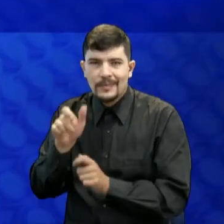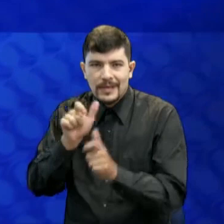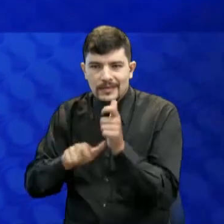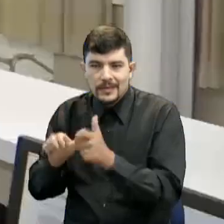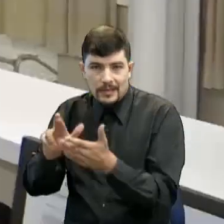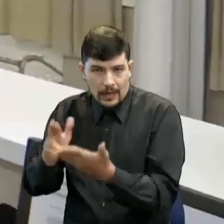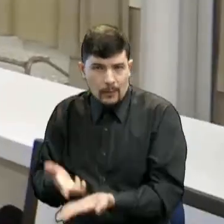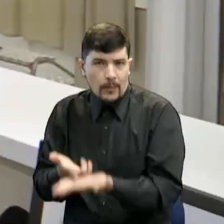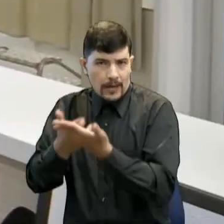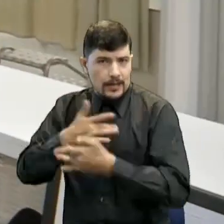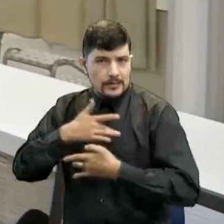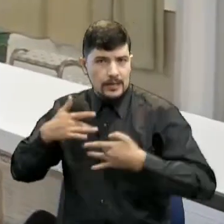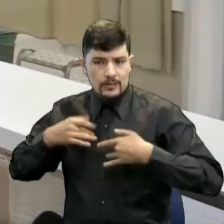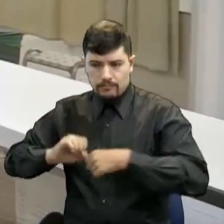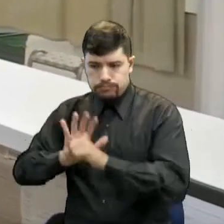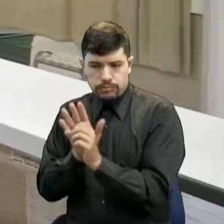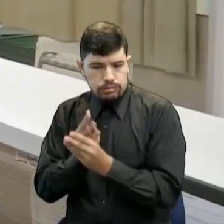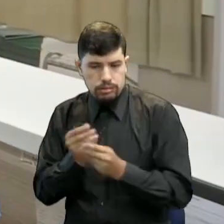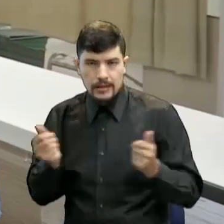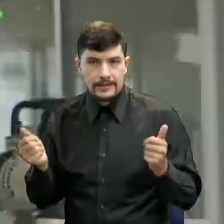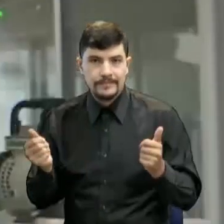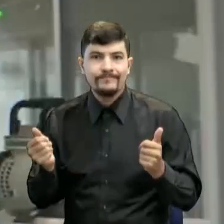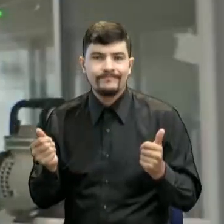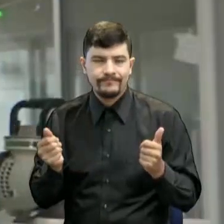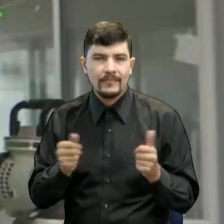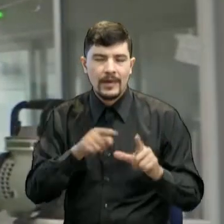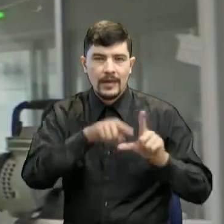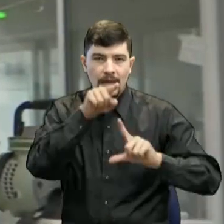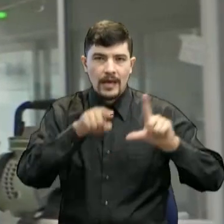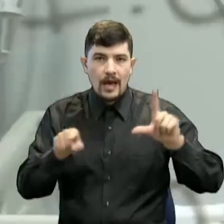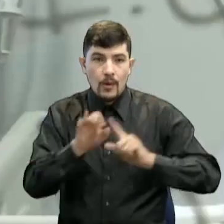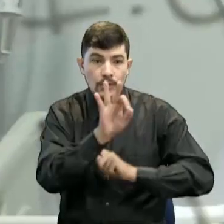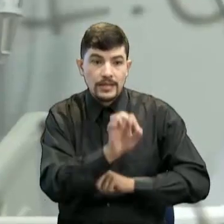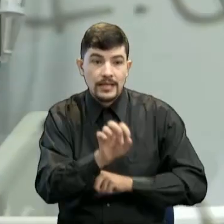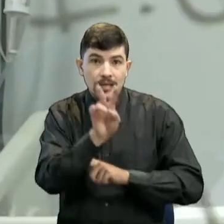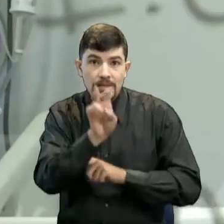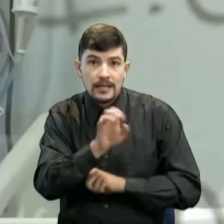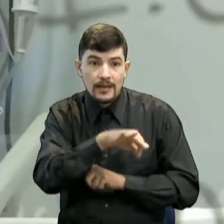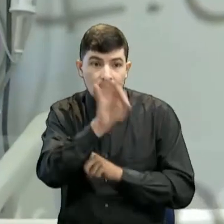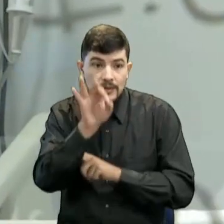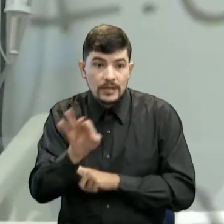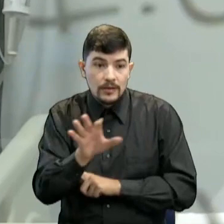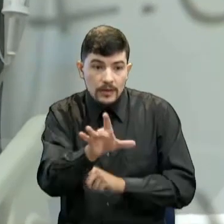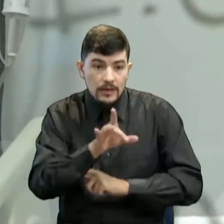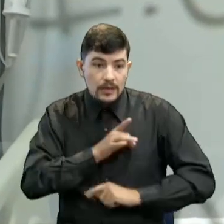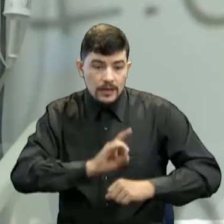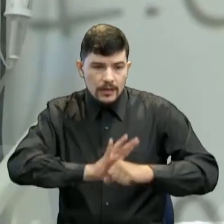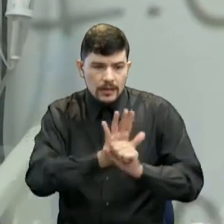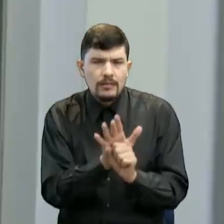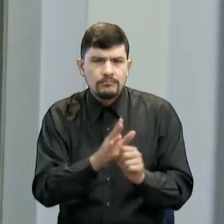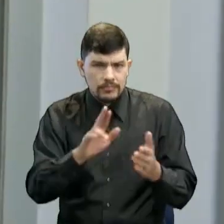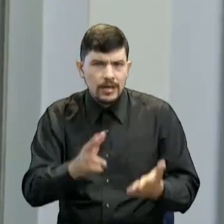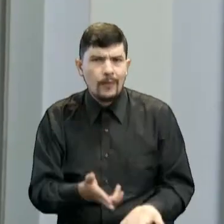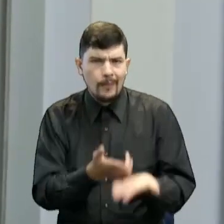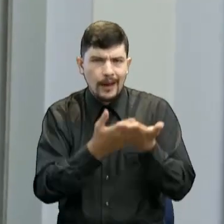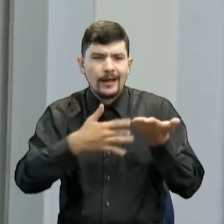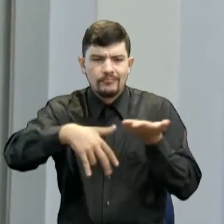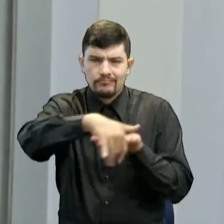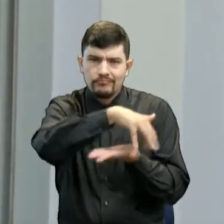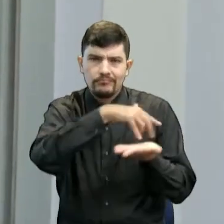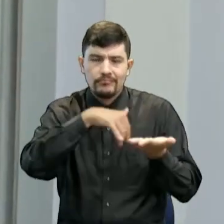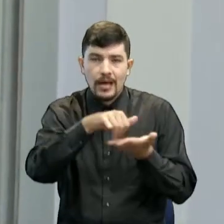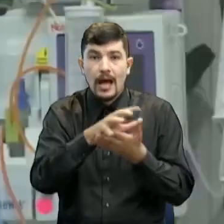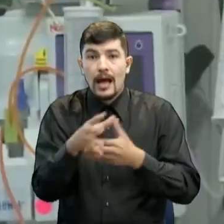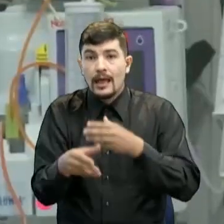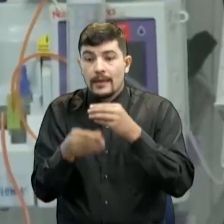COVID-19. Las estadísticas muestran que el 87% de las personas con coronavirus se recuperan en Santander. Por su parte, las